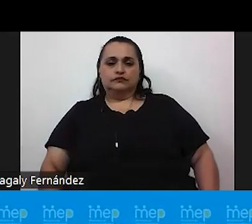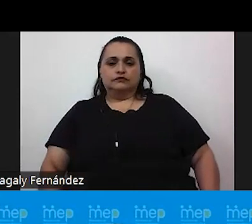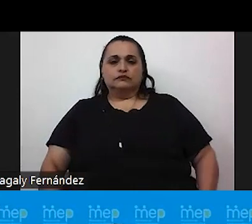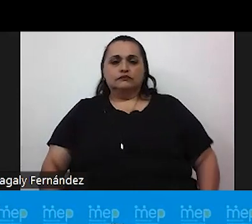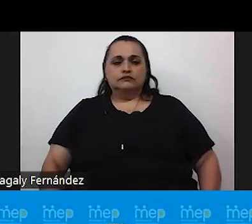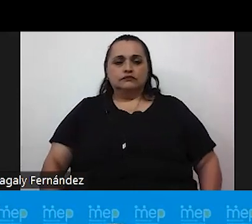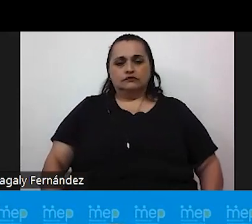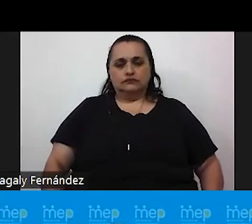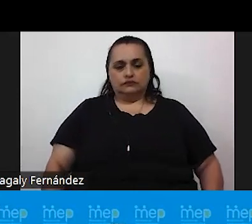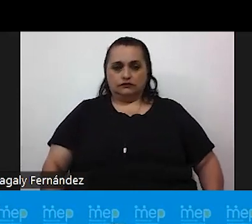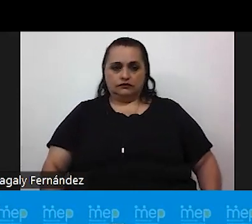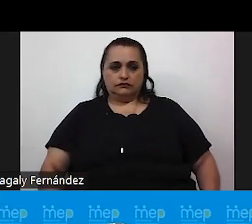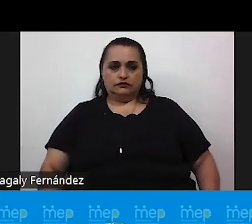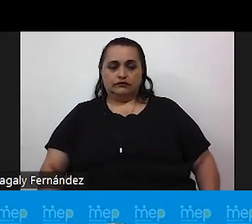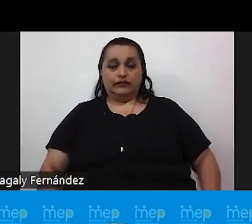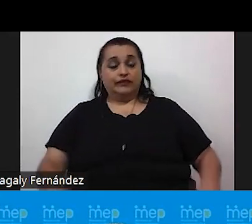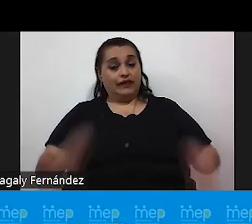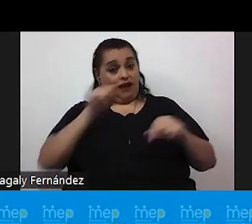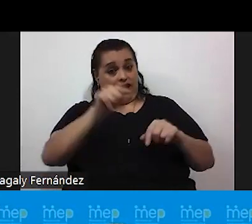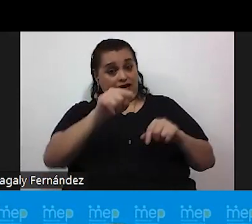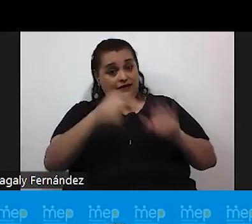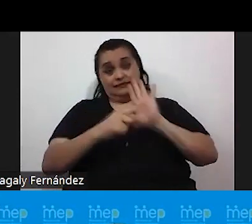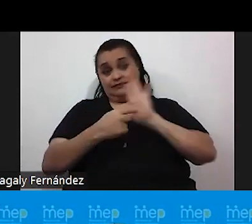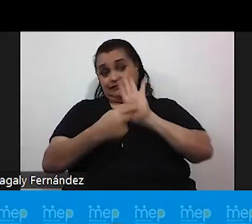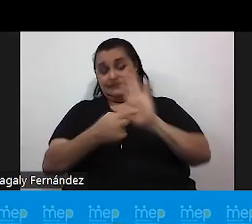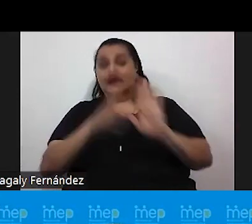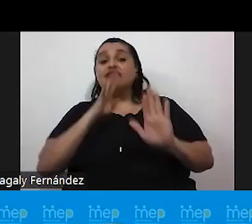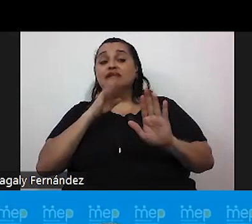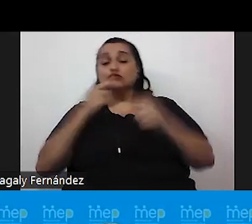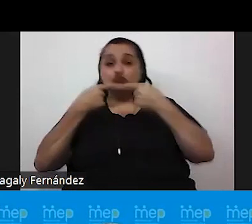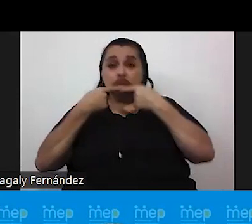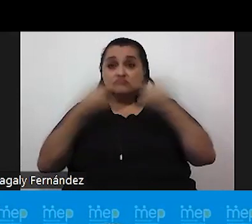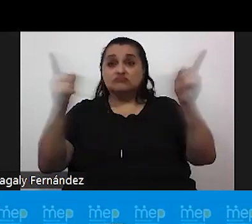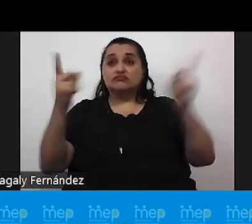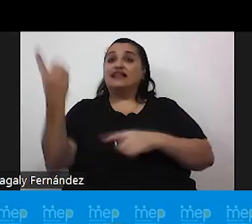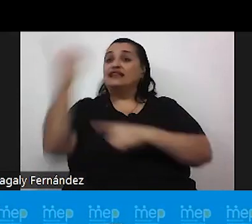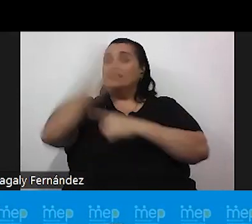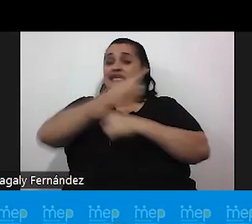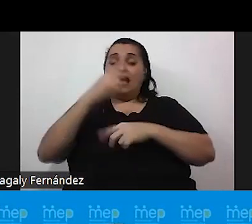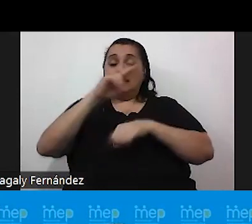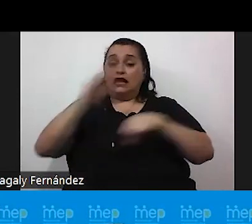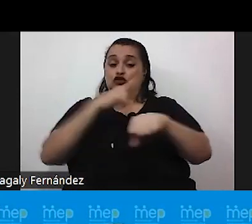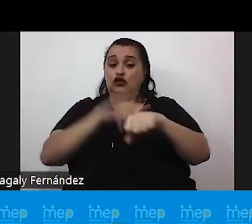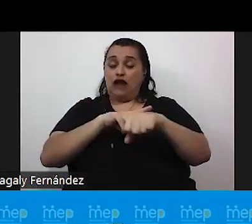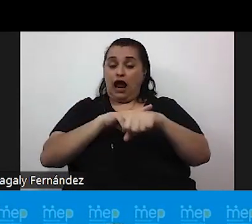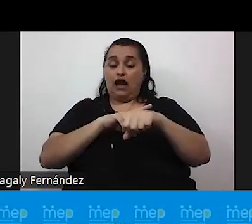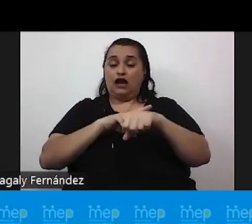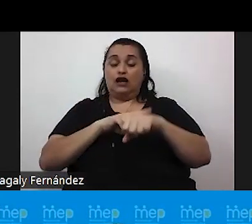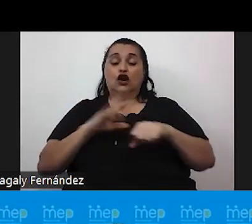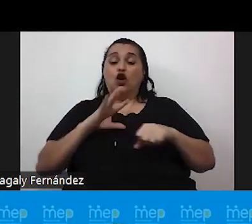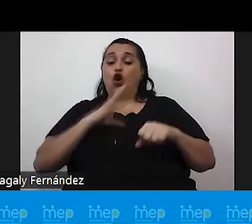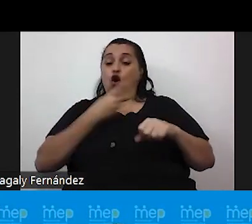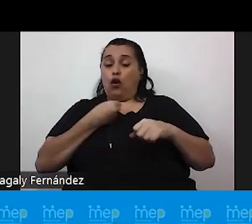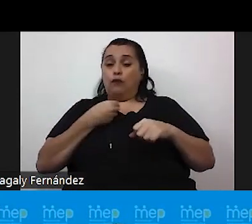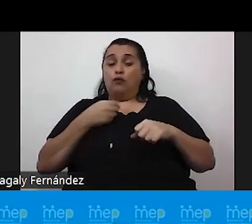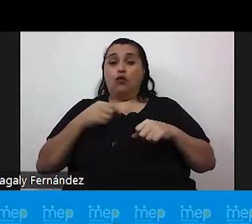bueno aquí que hablamos ahora este decreto del día nacional internacional de la homo lesbo transfobia que